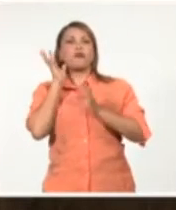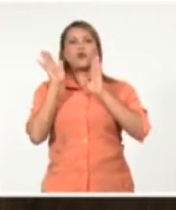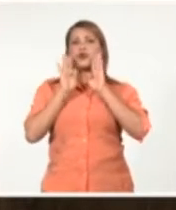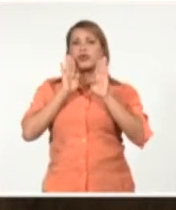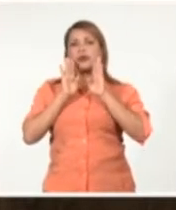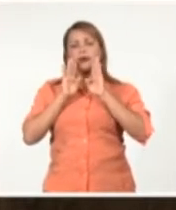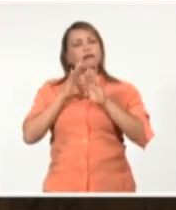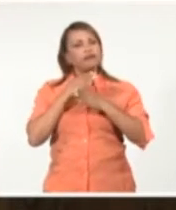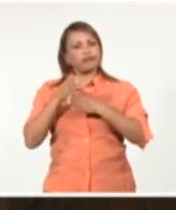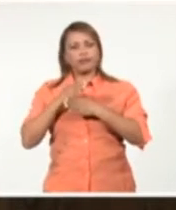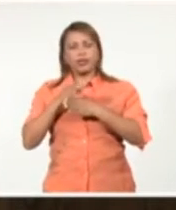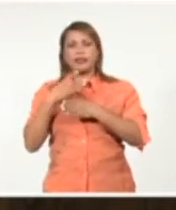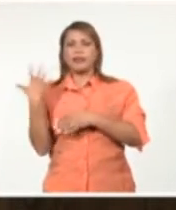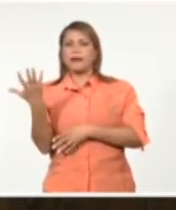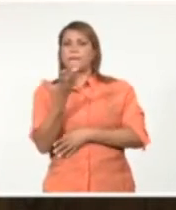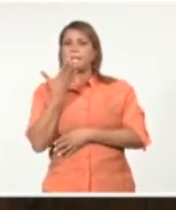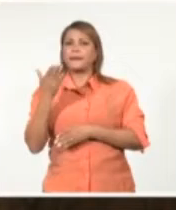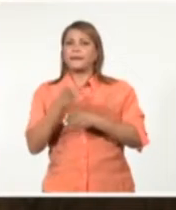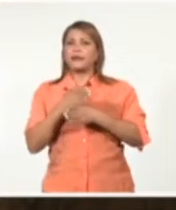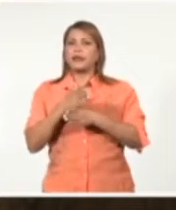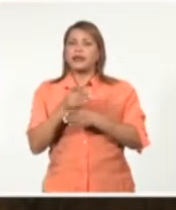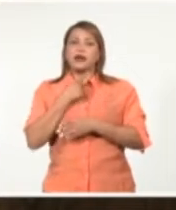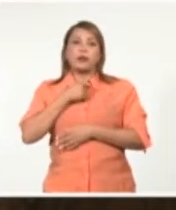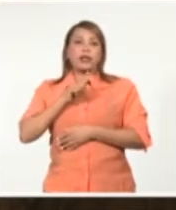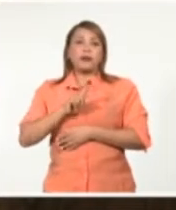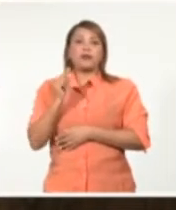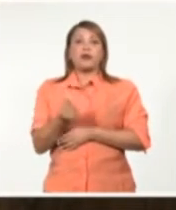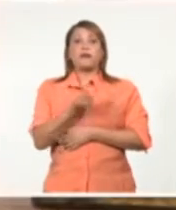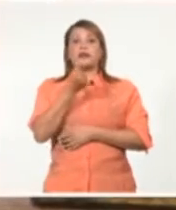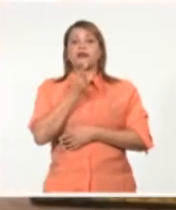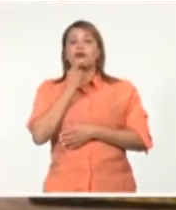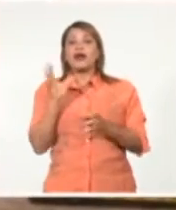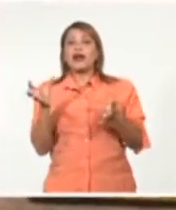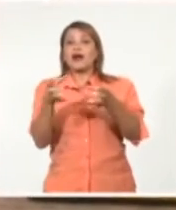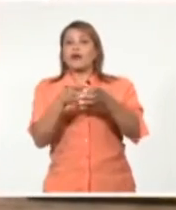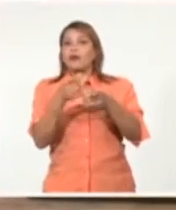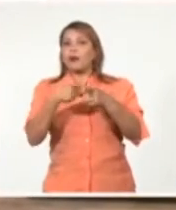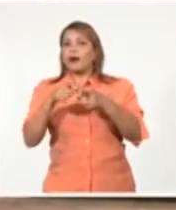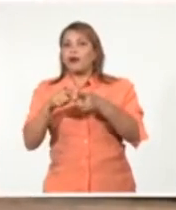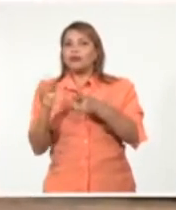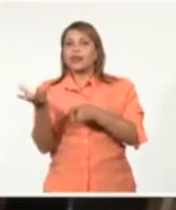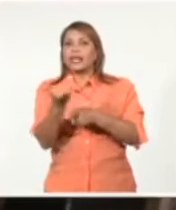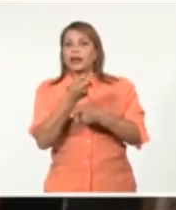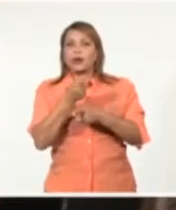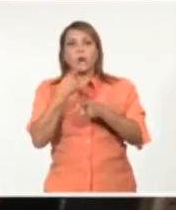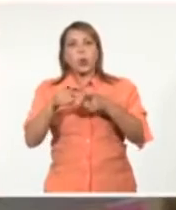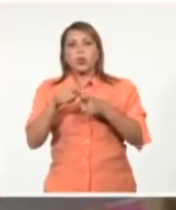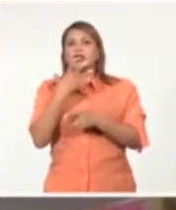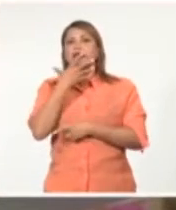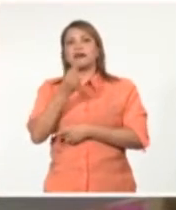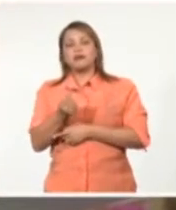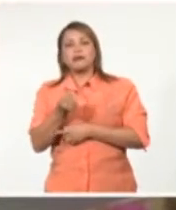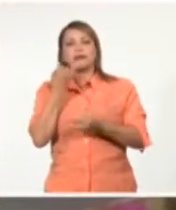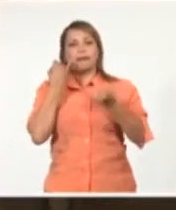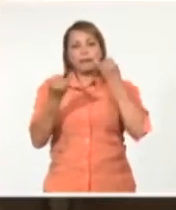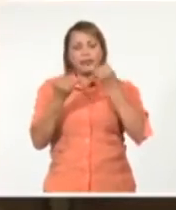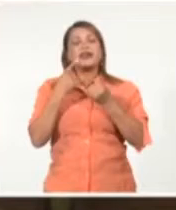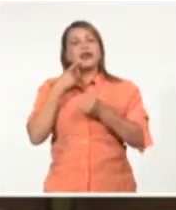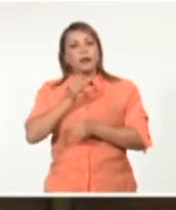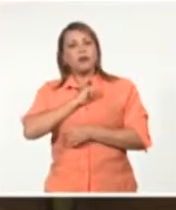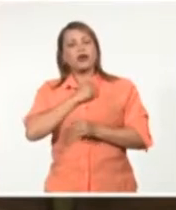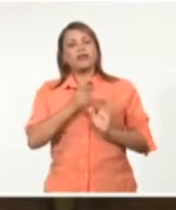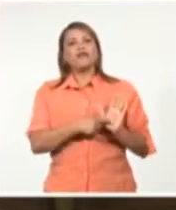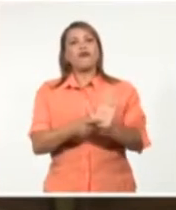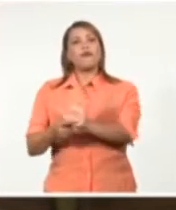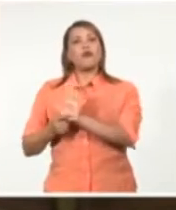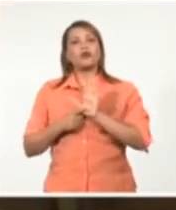diferente, lo que un coleccionista haría, agrupar cosas, objetos de su gusto e interés. Eso es lo que hemos querido mostrar